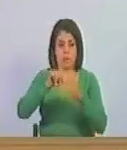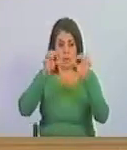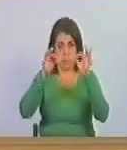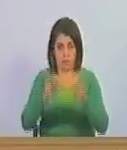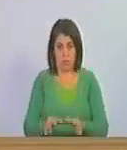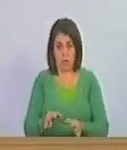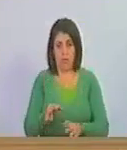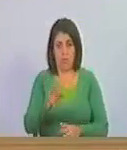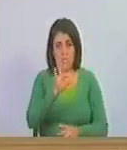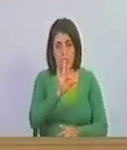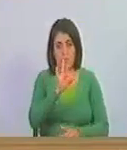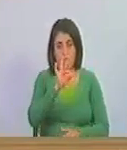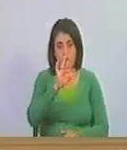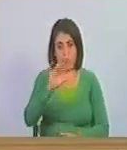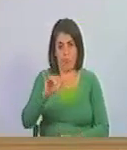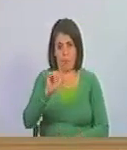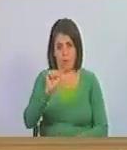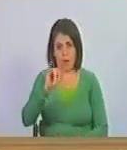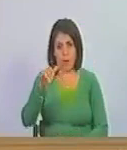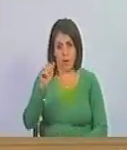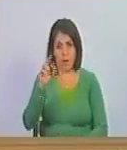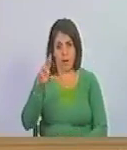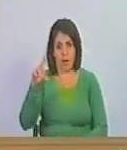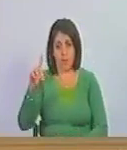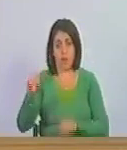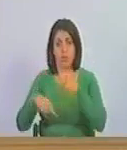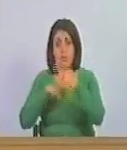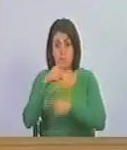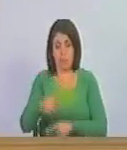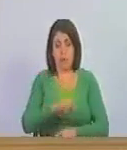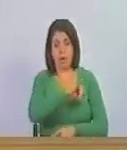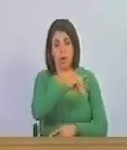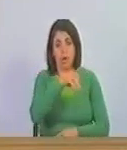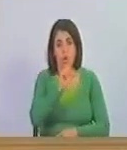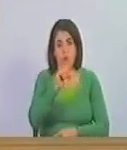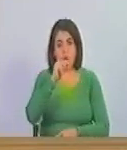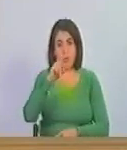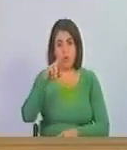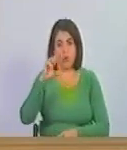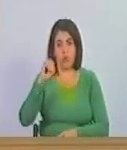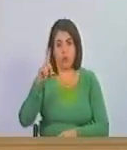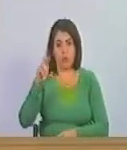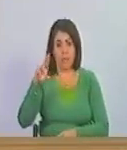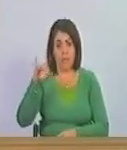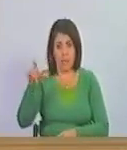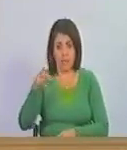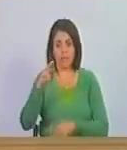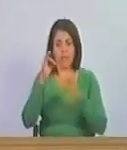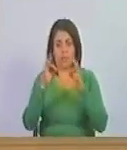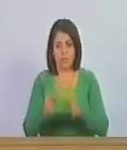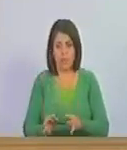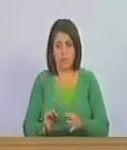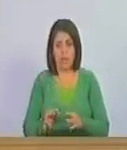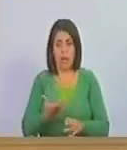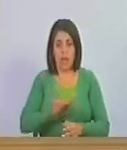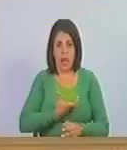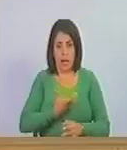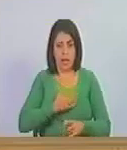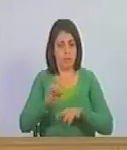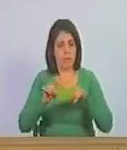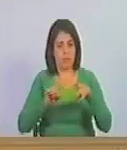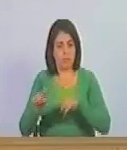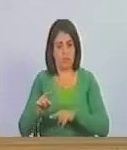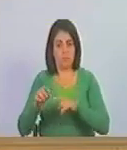Francisco Fajardo y después convertida en villa por Juan Rodríguez Suárez que nombró alcaldes y regidores